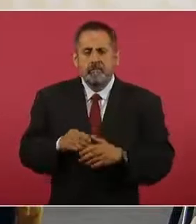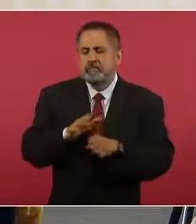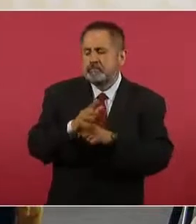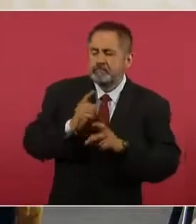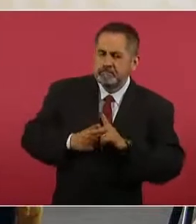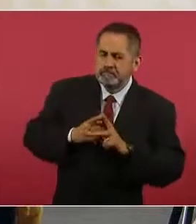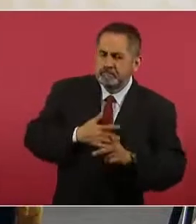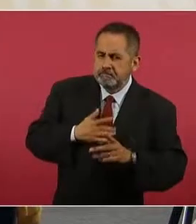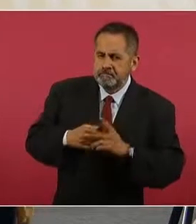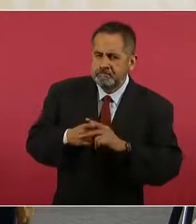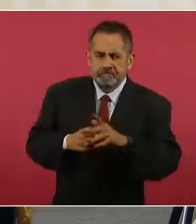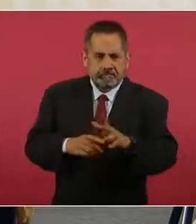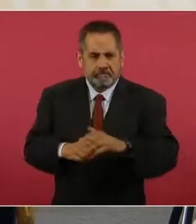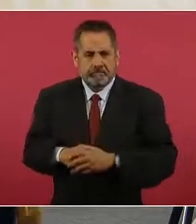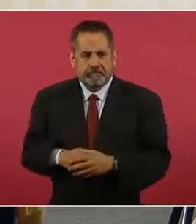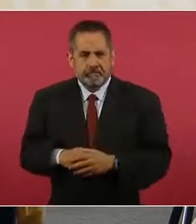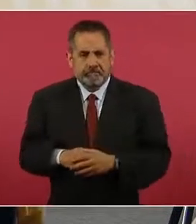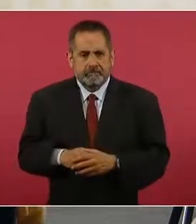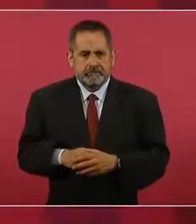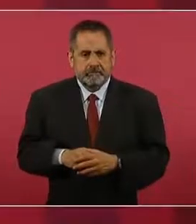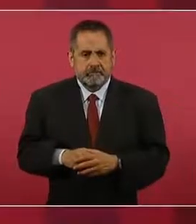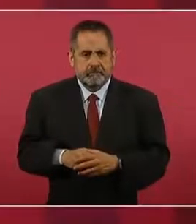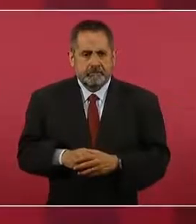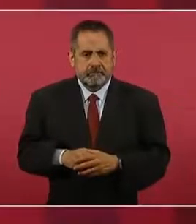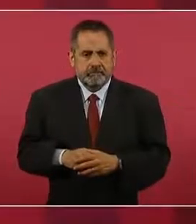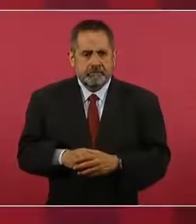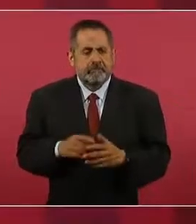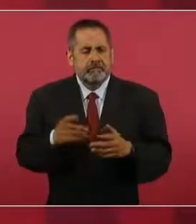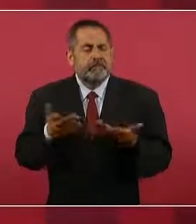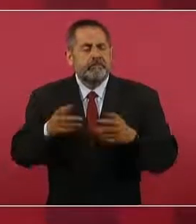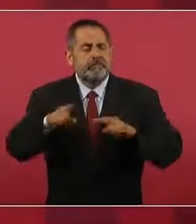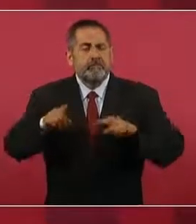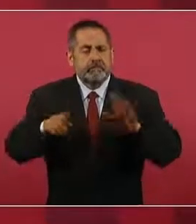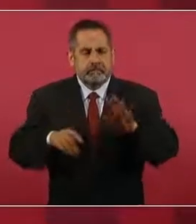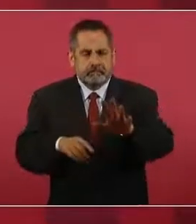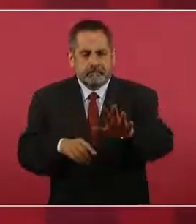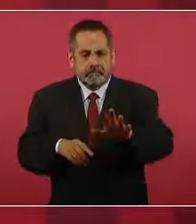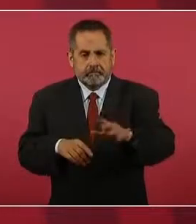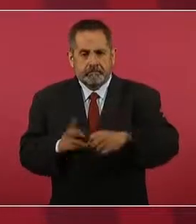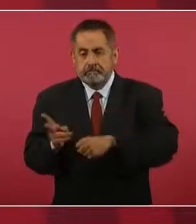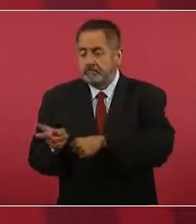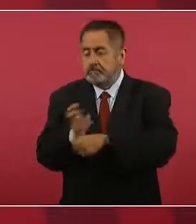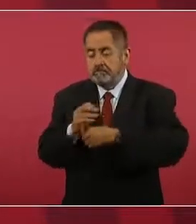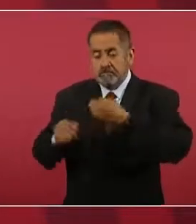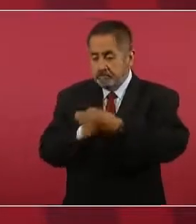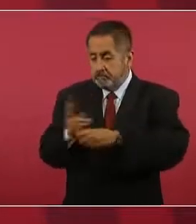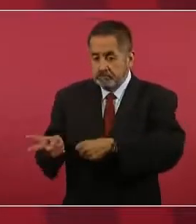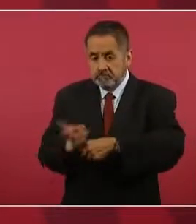valorando para tomar su decisión? ¿De qué depende? Depende de que inviten a todos.